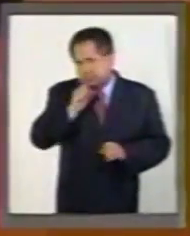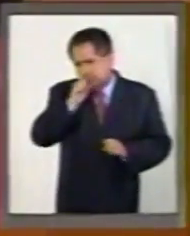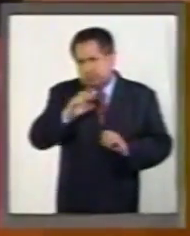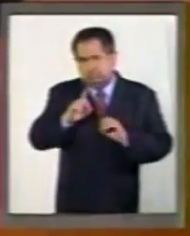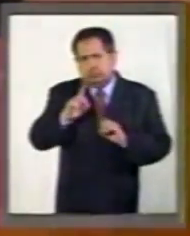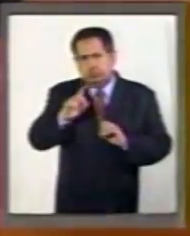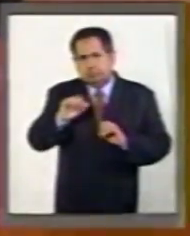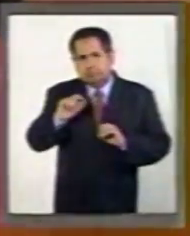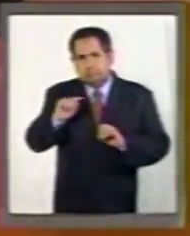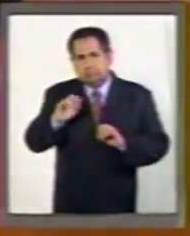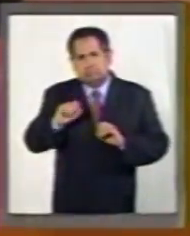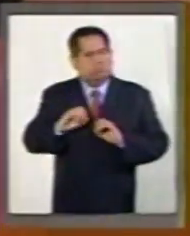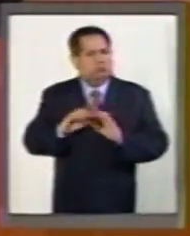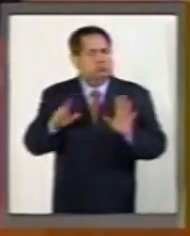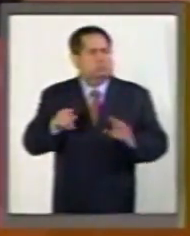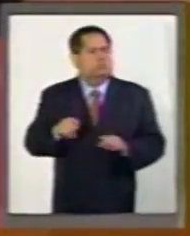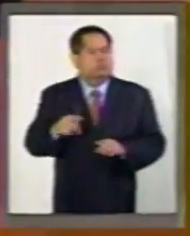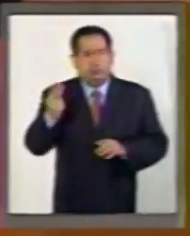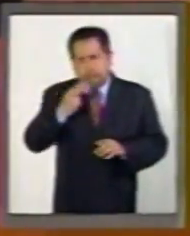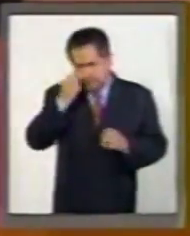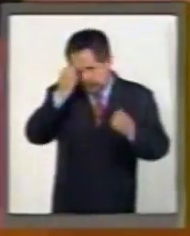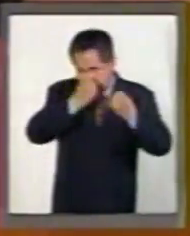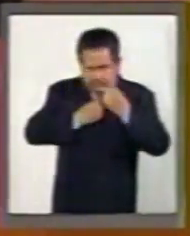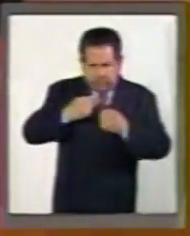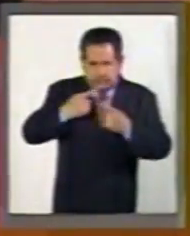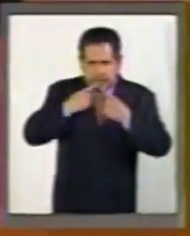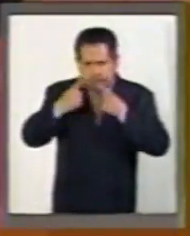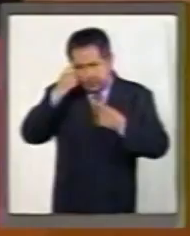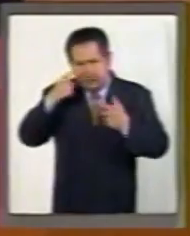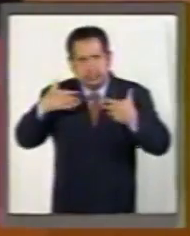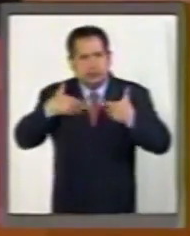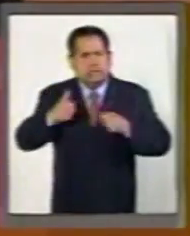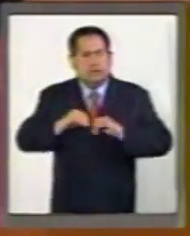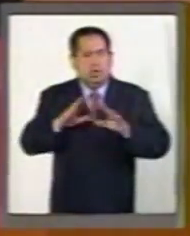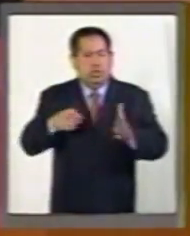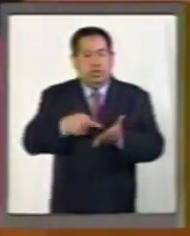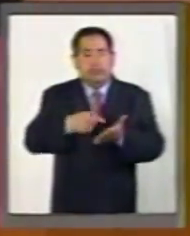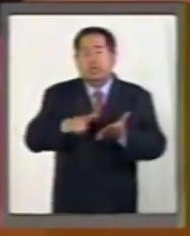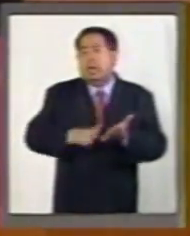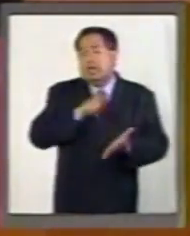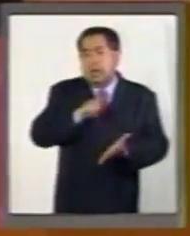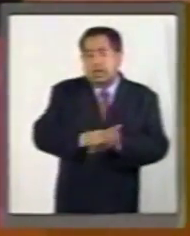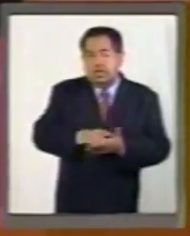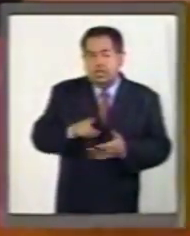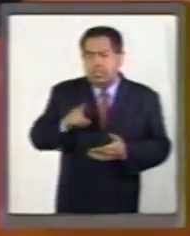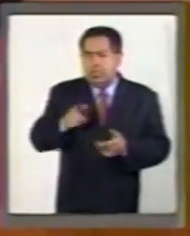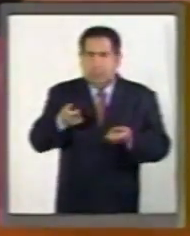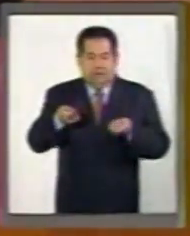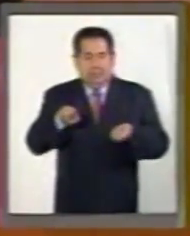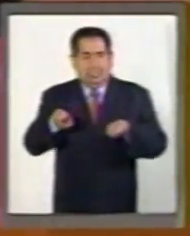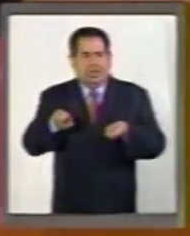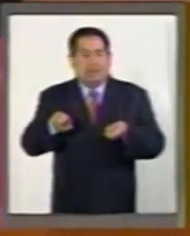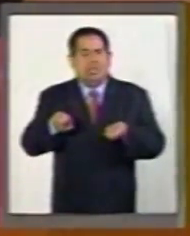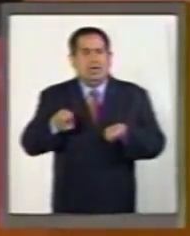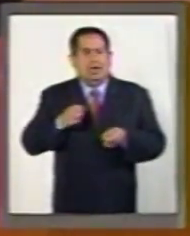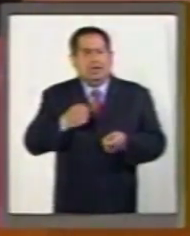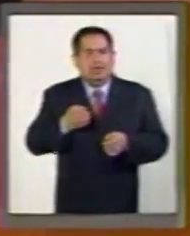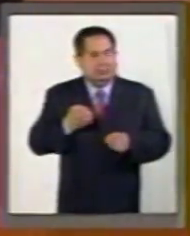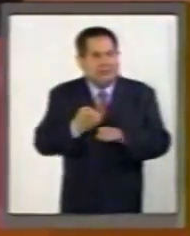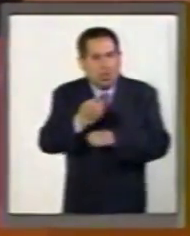que es necesario analizar aquí para que se entienda que esta ley de disciplina financiera, que